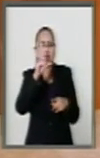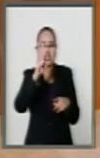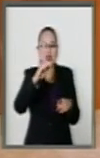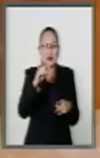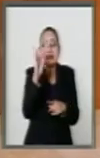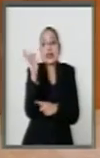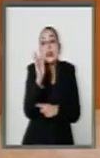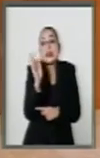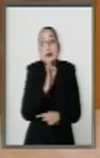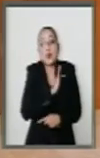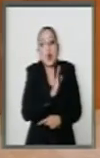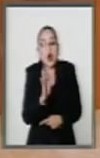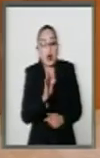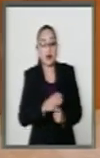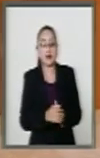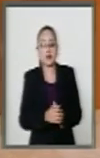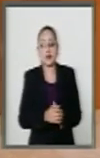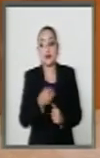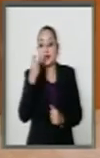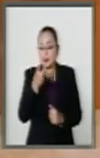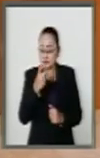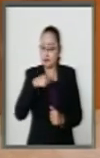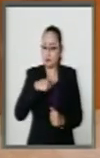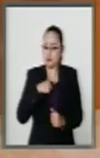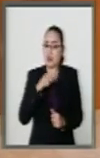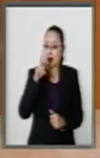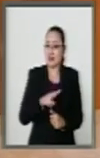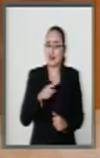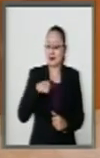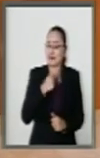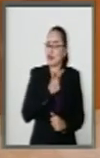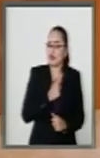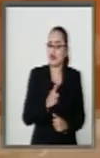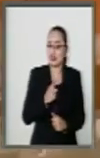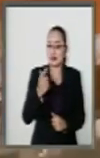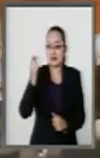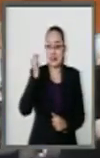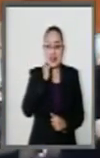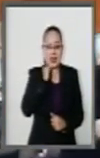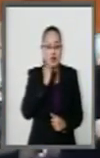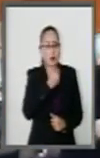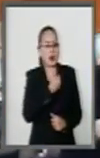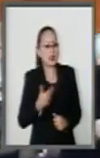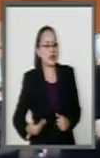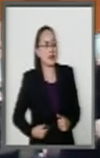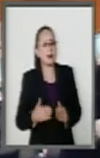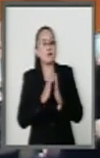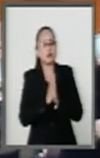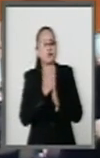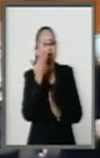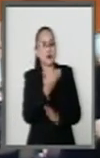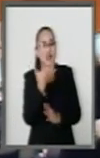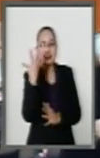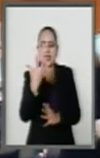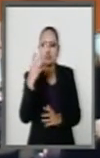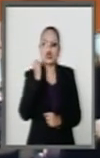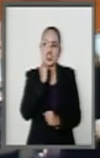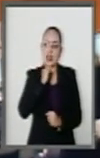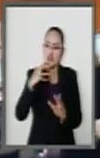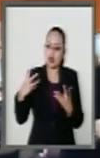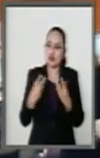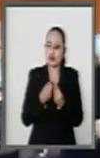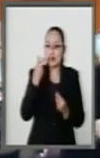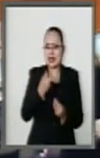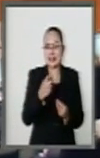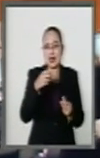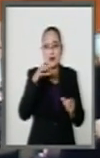ustedes también. Al ser un tema muy relevante, por lo menos para mí, senador presidente, le pediría con el apoyo de cinco senadores que haga esta